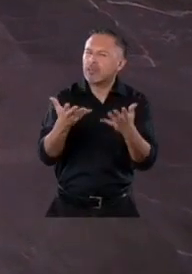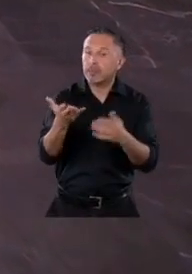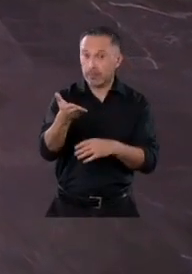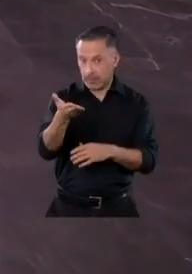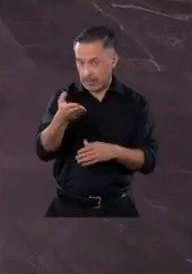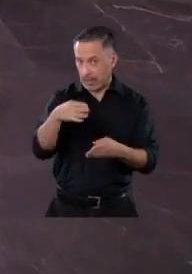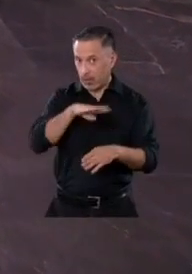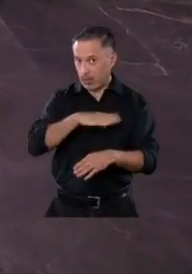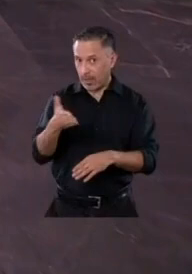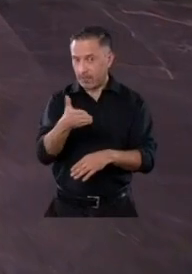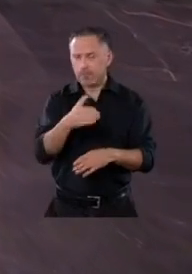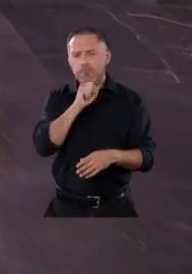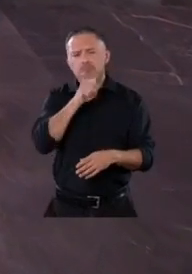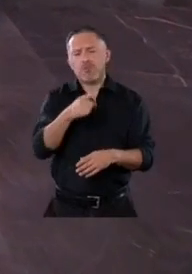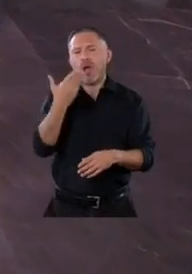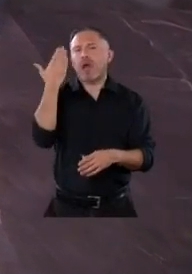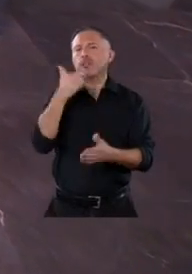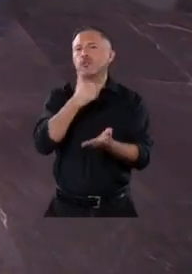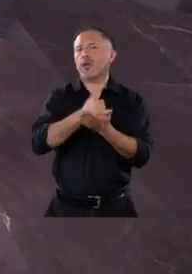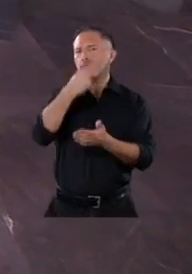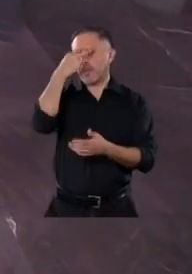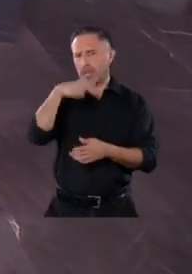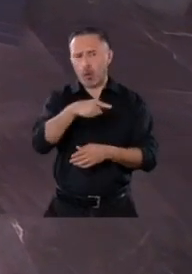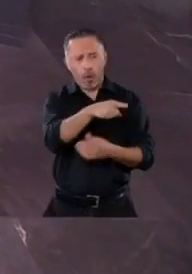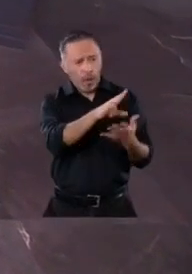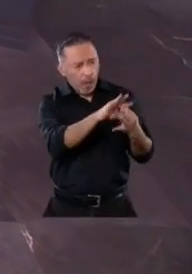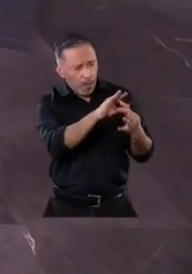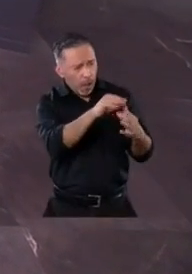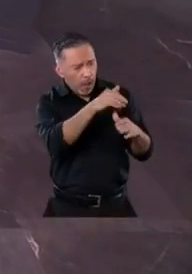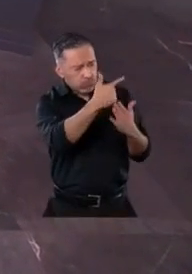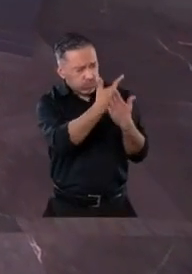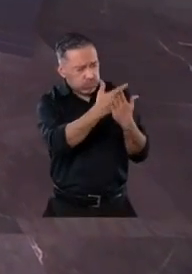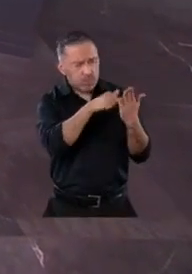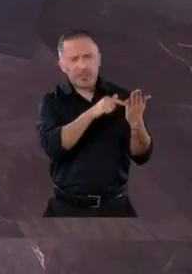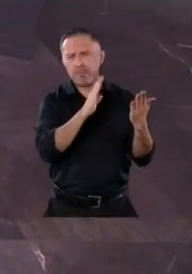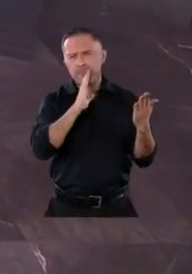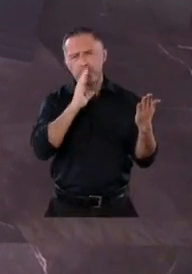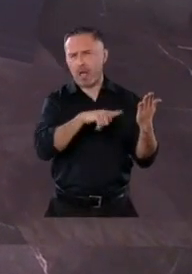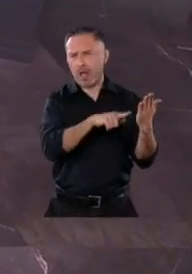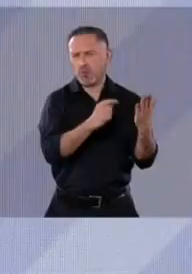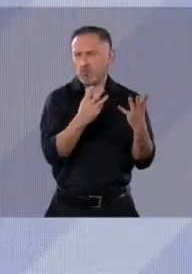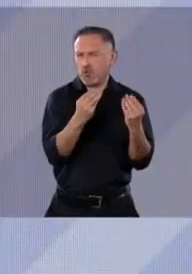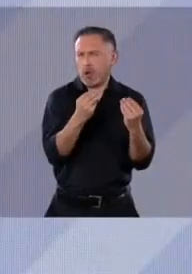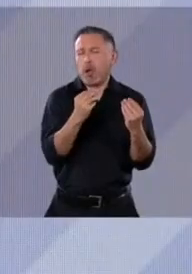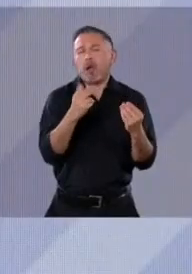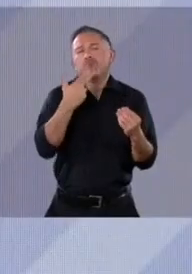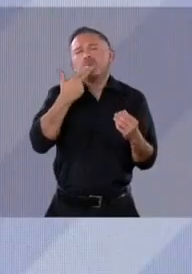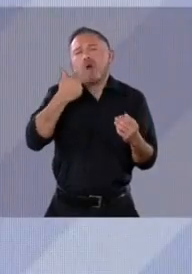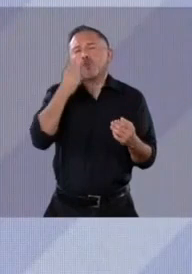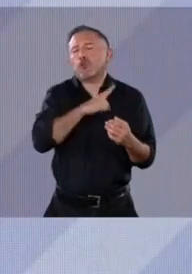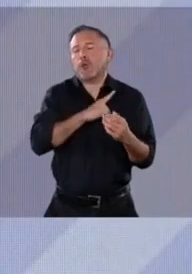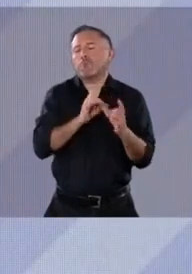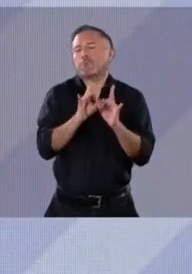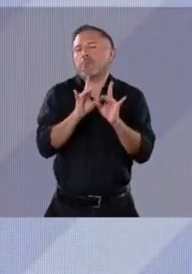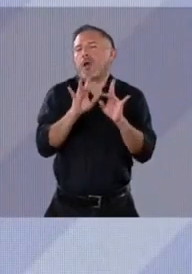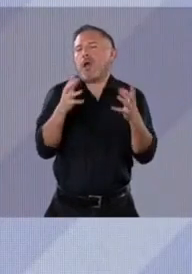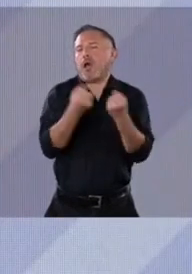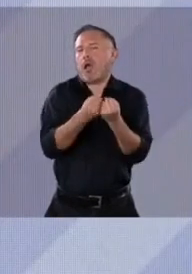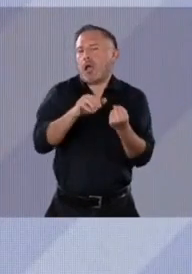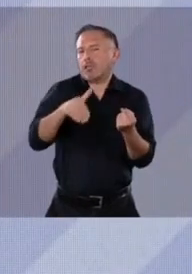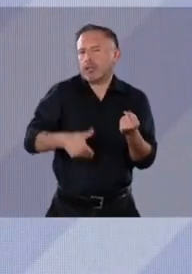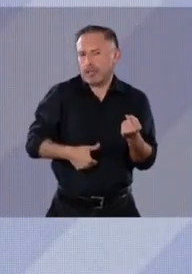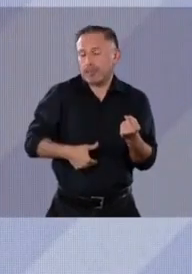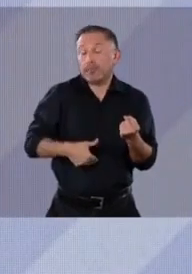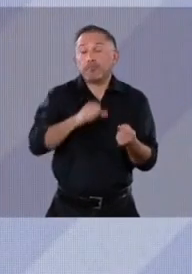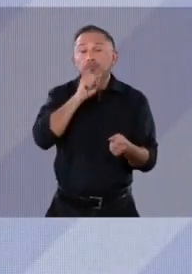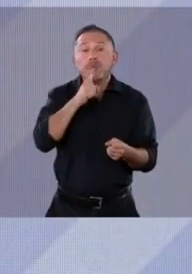esos datos están mal, son del INSIFO y cuentan también lamentables suicidios y accidentes. Como lo hicimos en la Ciudad de México. Atención